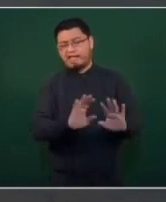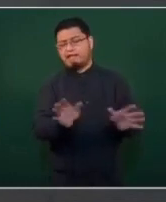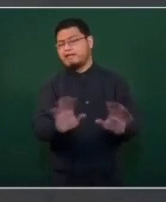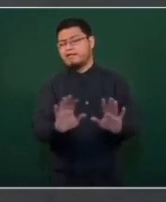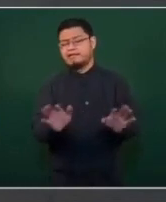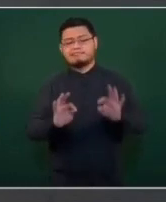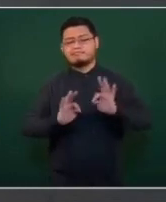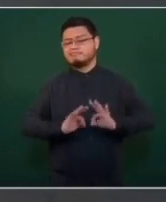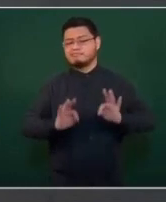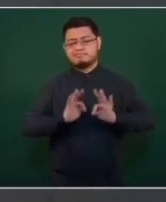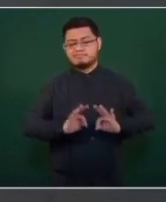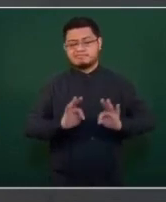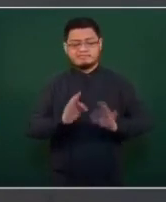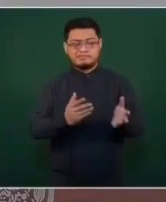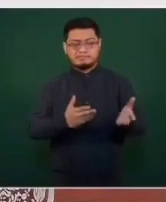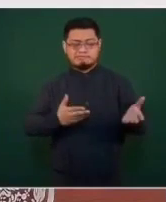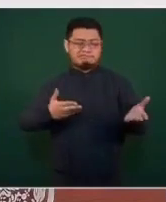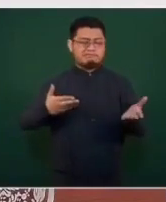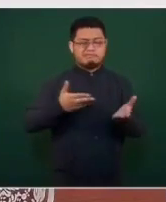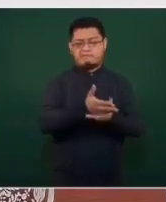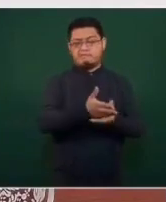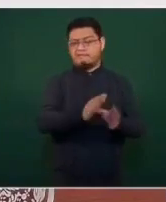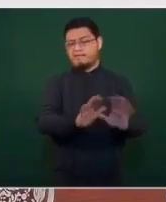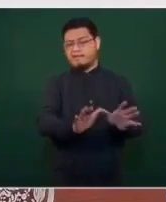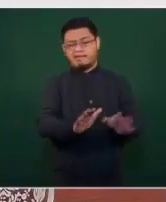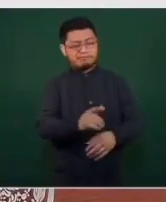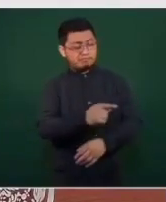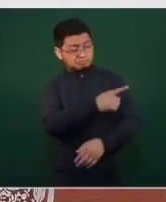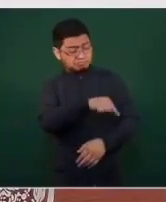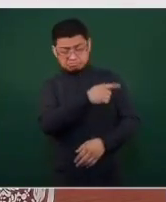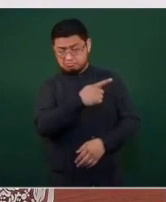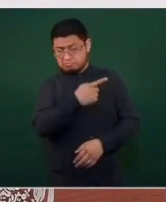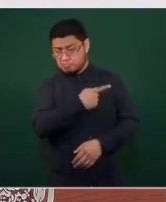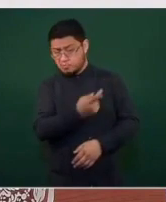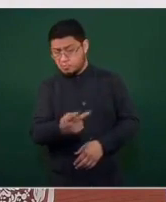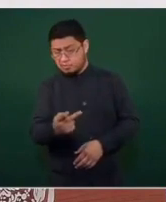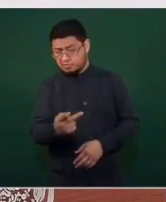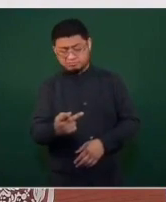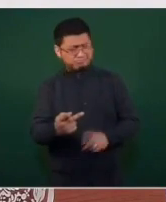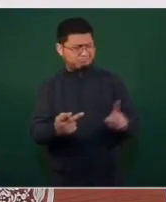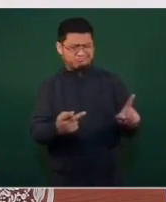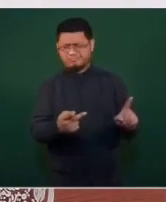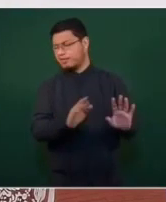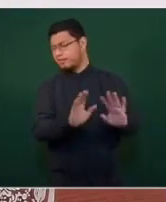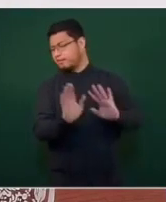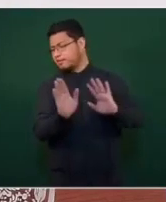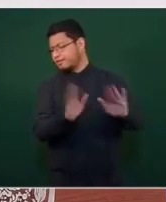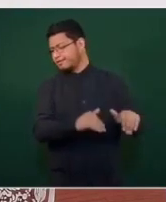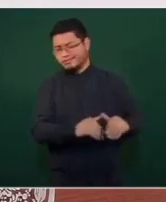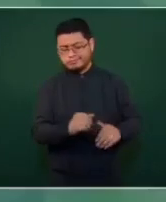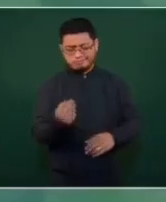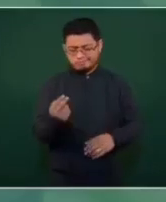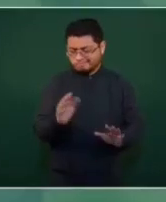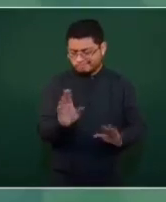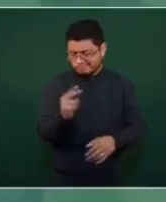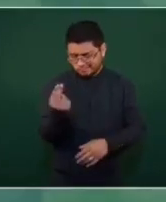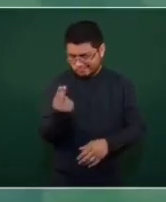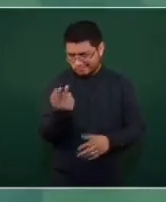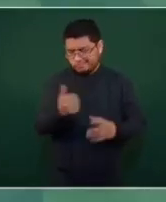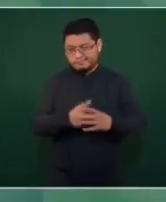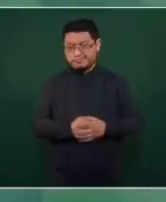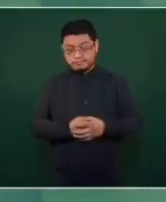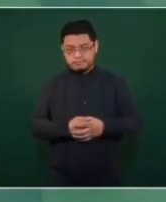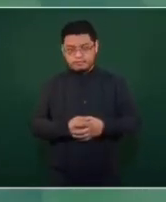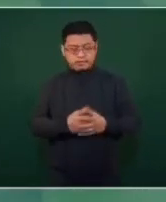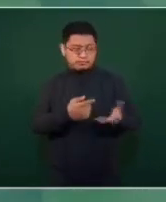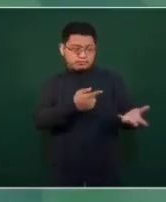a los pobres o que es a los pobres a